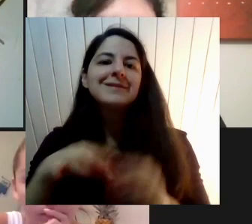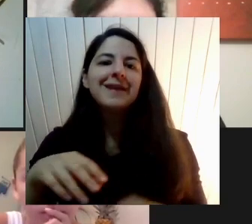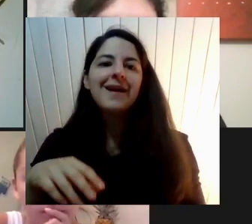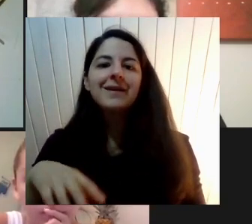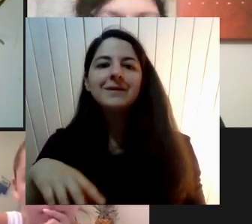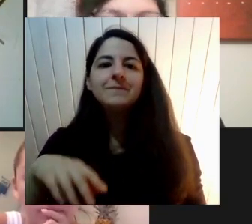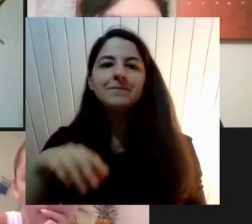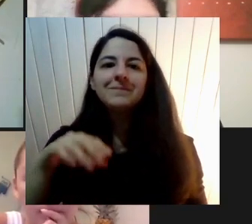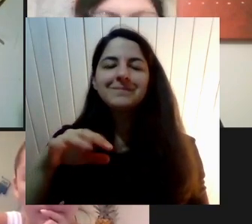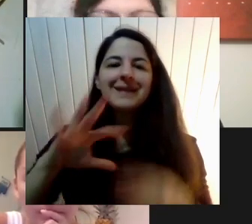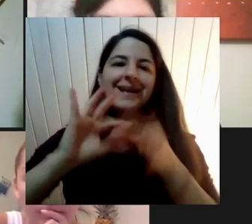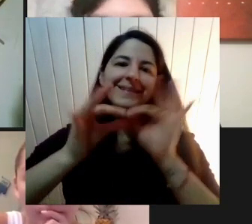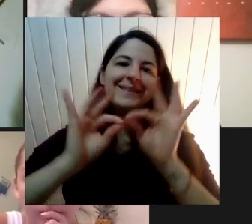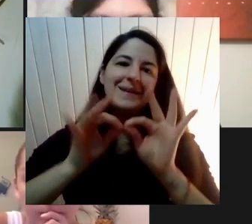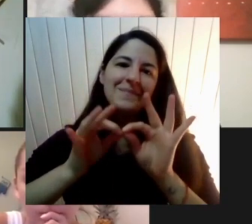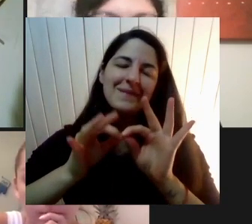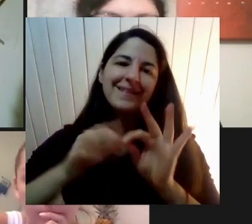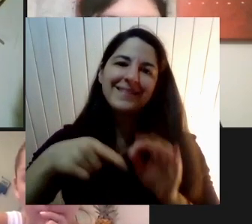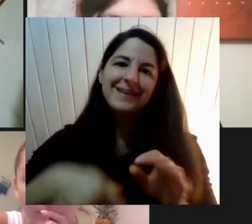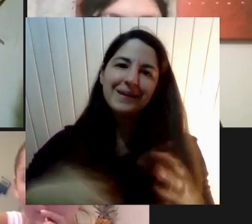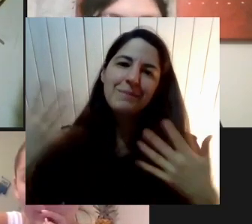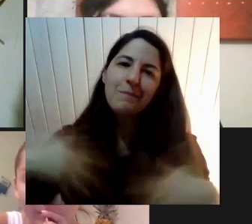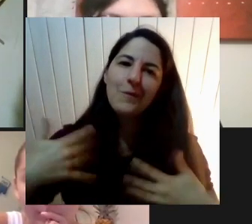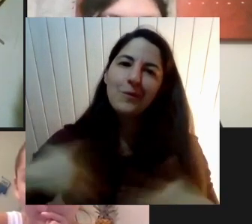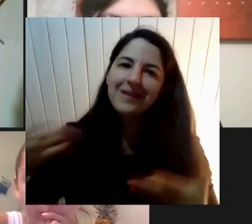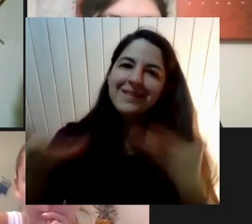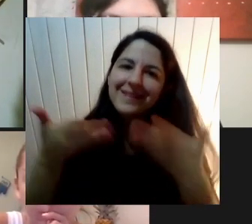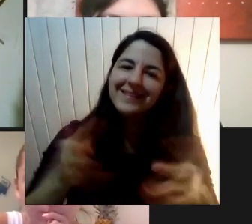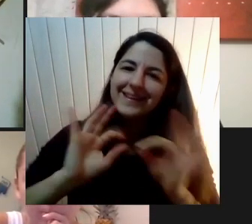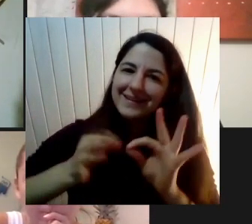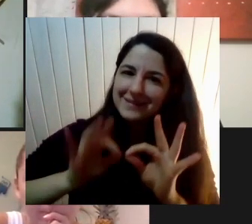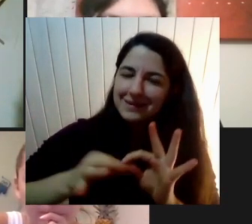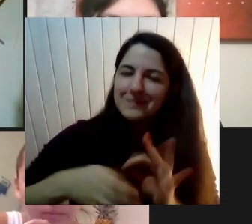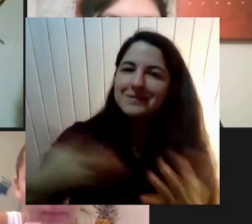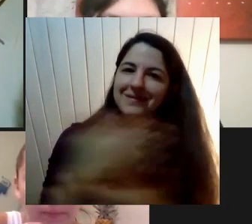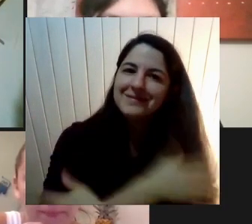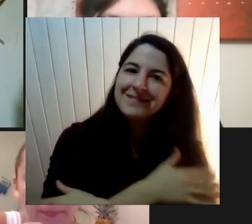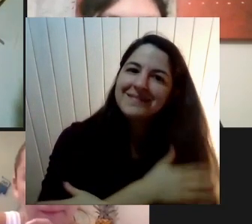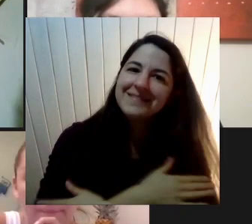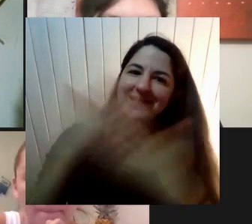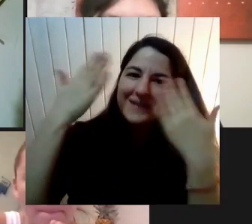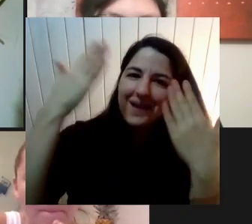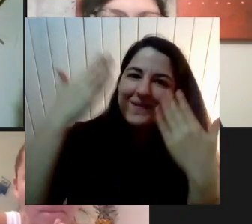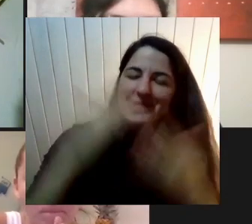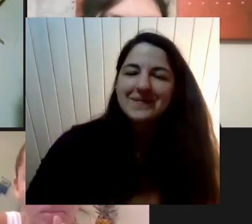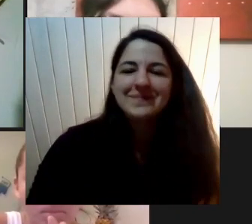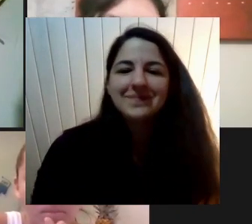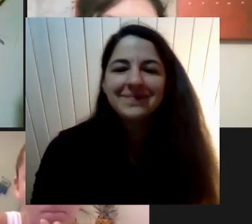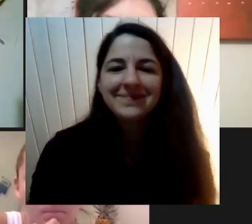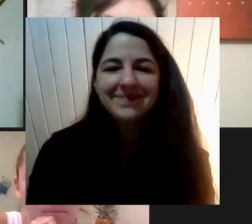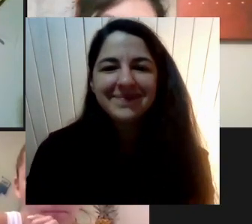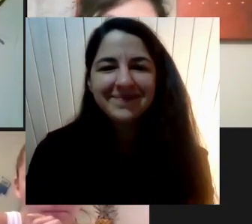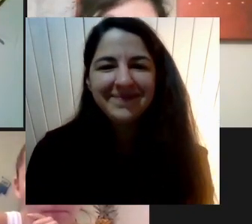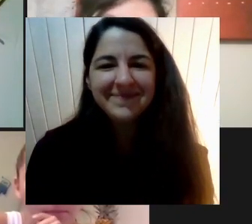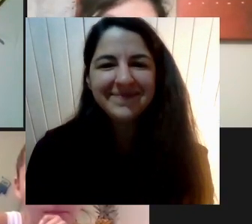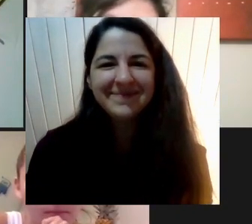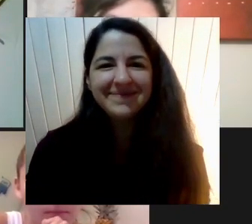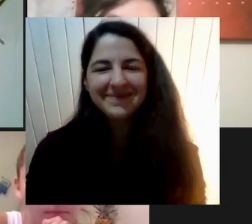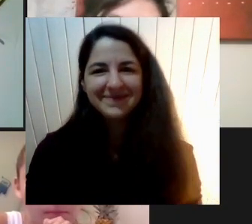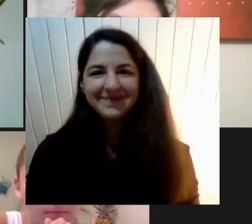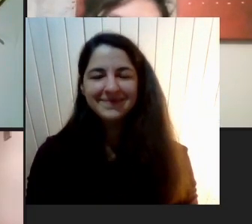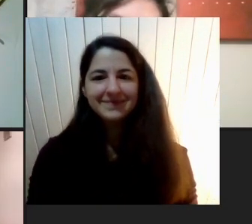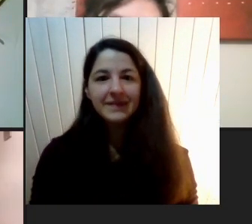está acompañando A Andrea También le da un gran Un gran abrazo Y saludos Damaso Rabanal Pidió la Pidió la palabra